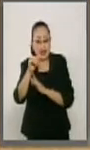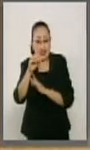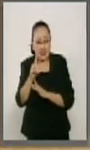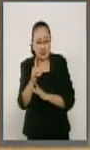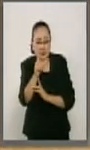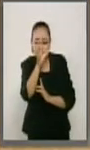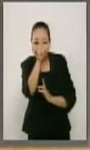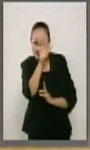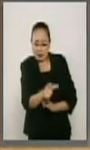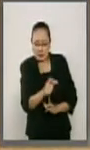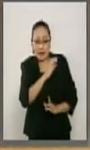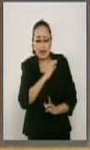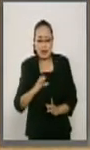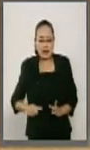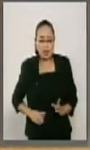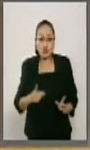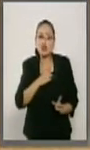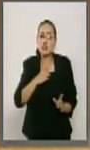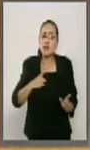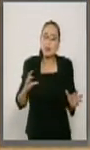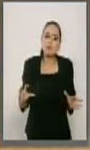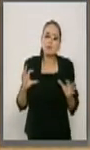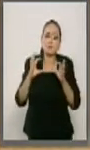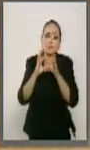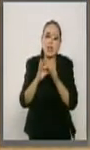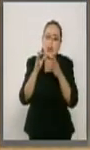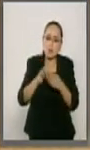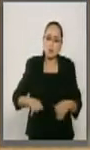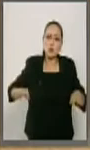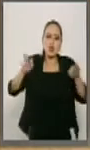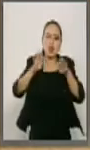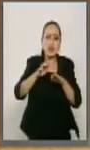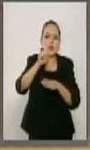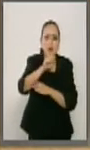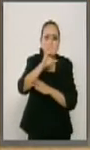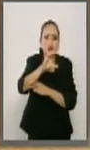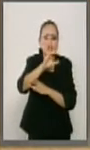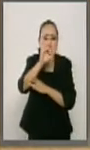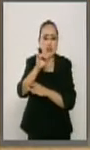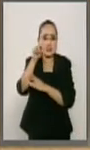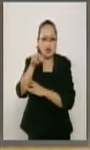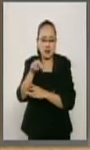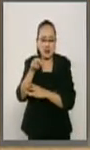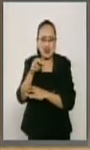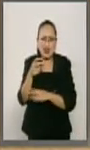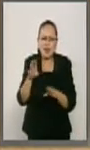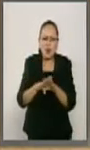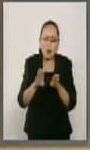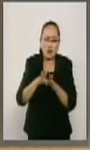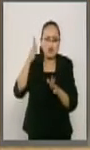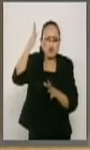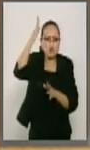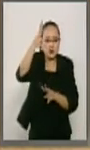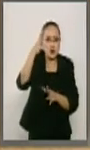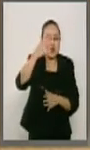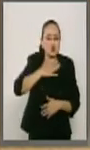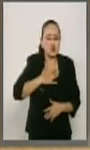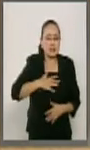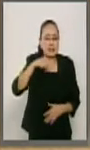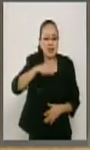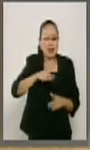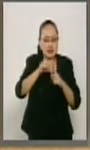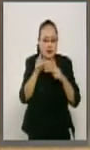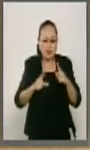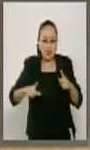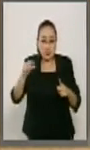sólo a la importancia que tiene el Poder Judicial en la vida constitucional de una nación, sino a la crisis